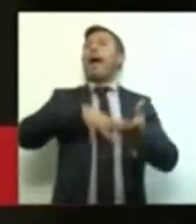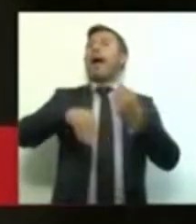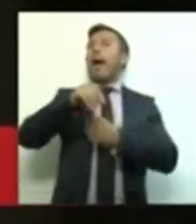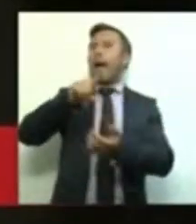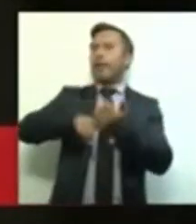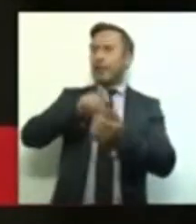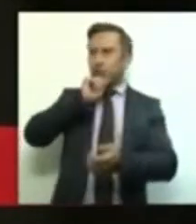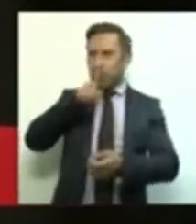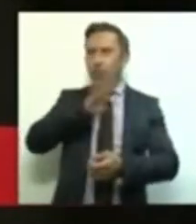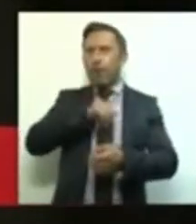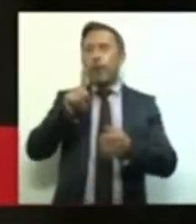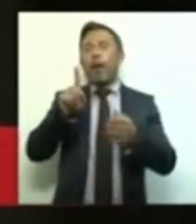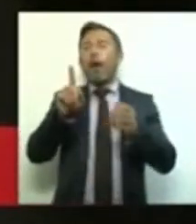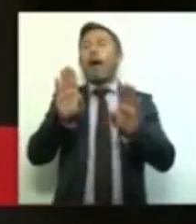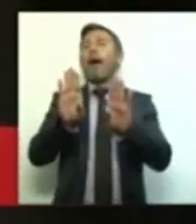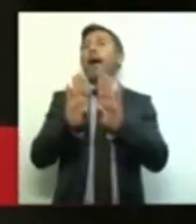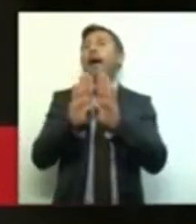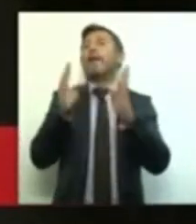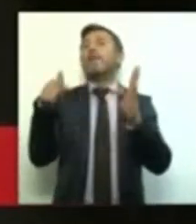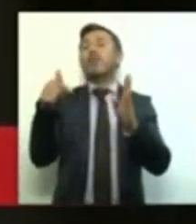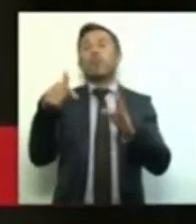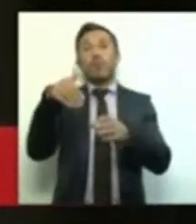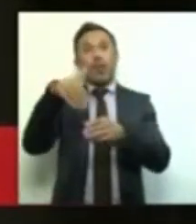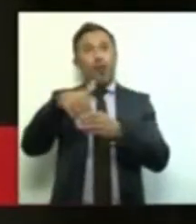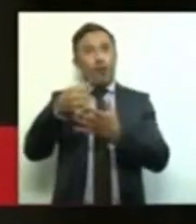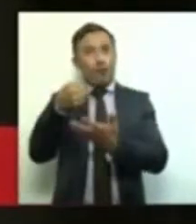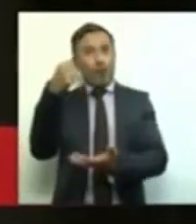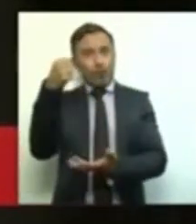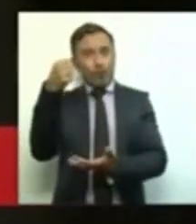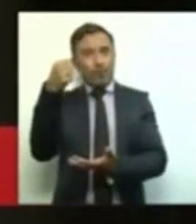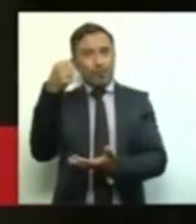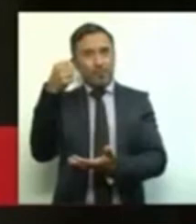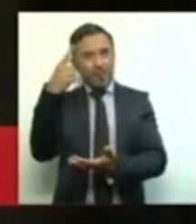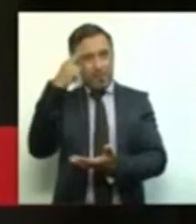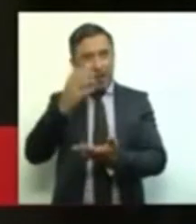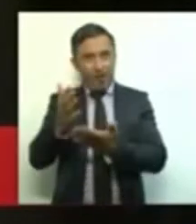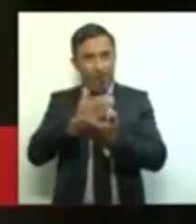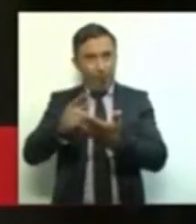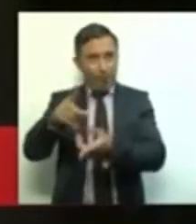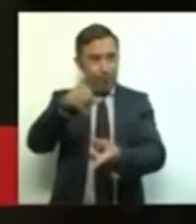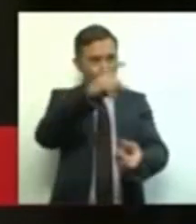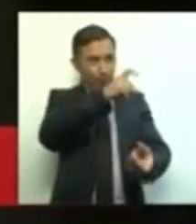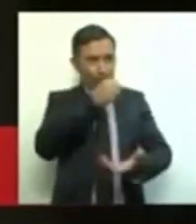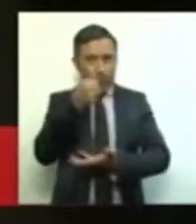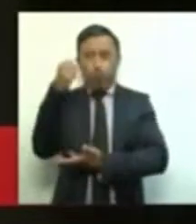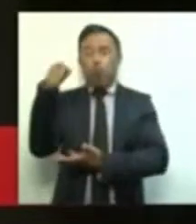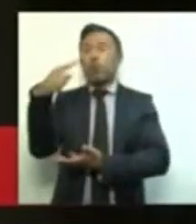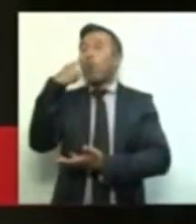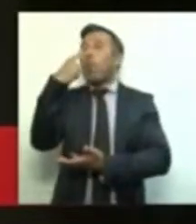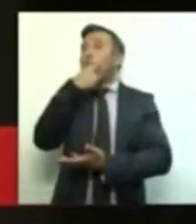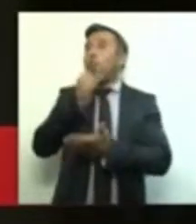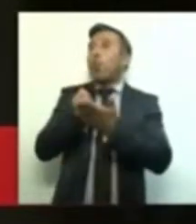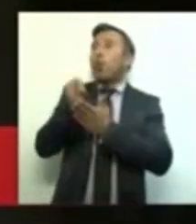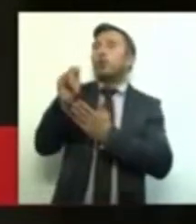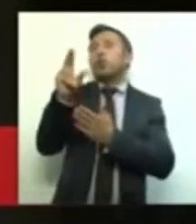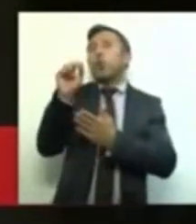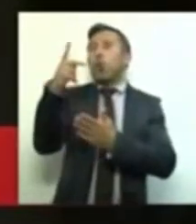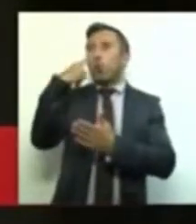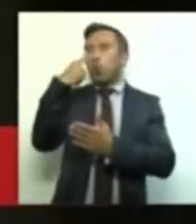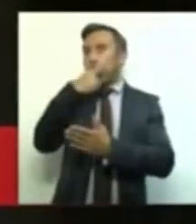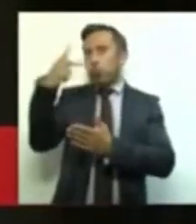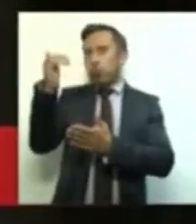el uso discrecional de los fondos obtenidos por los fideicomisos. No cuentan con las reglas claras de